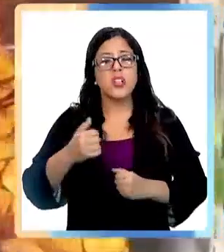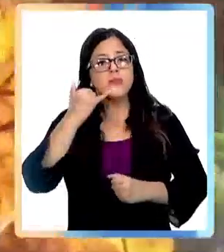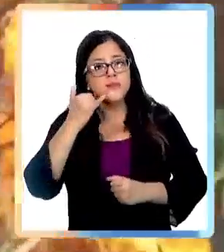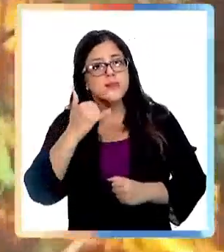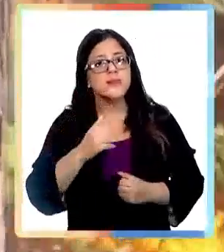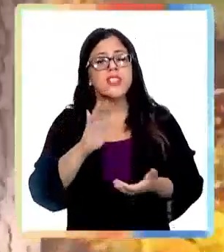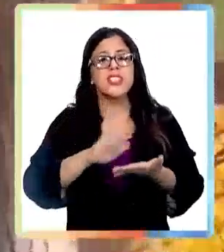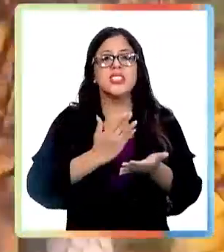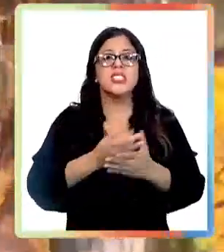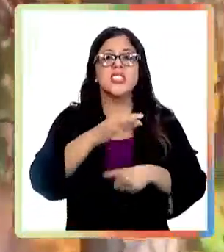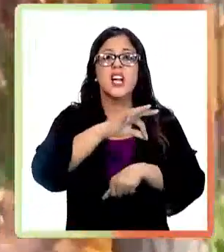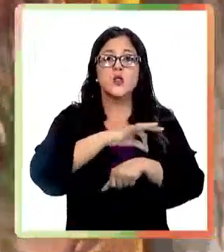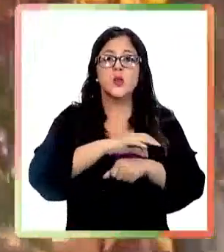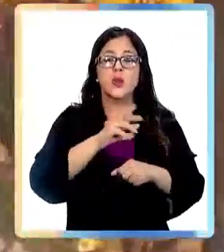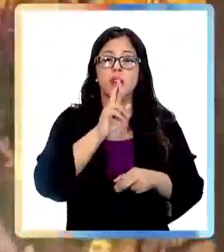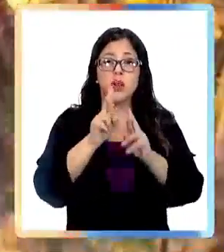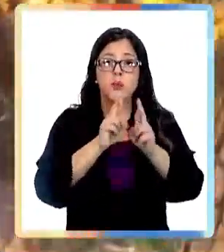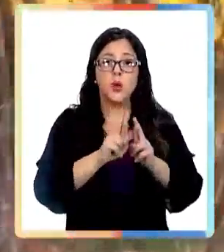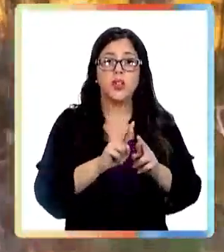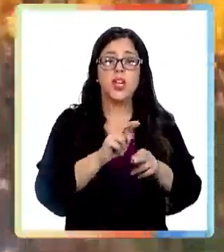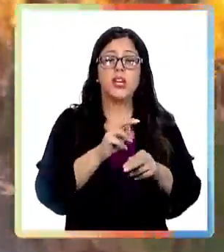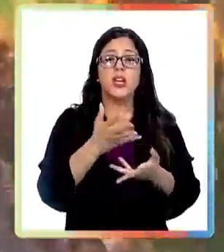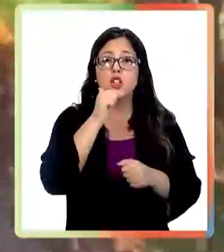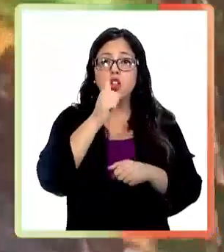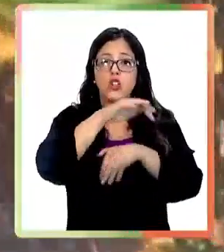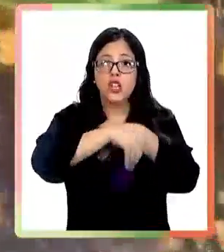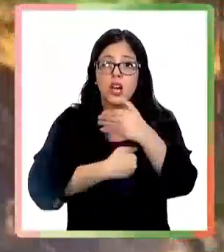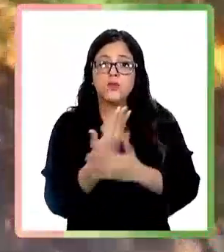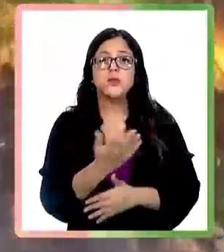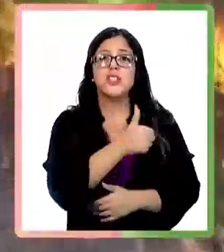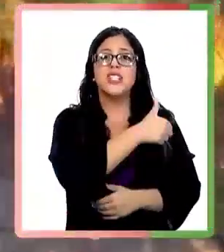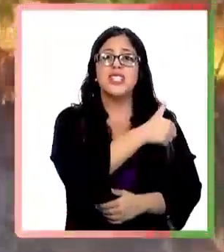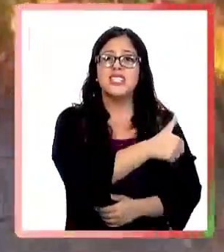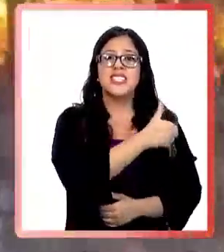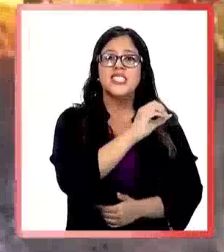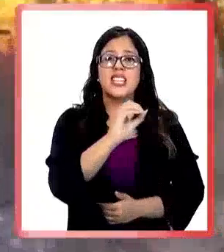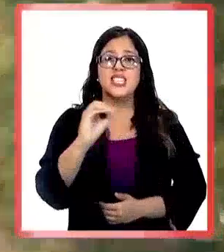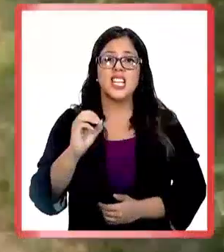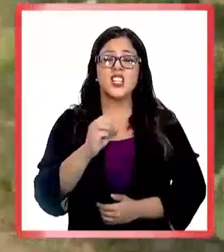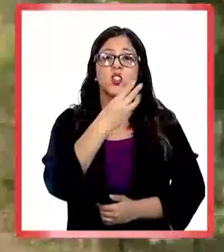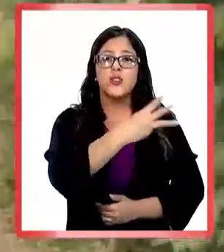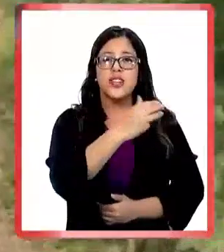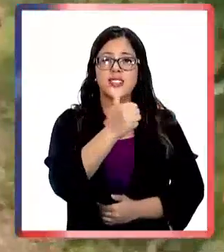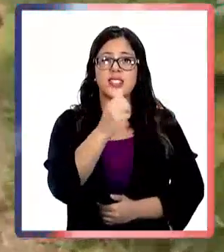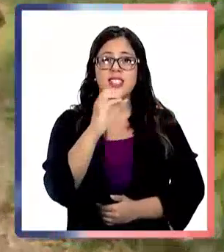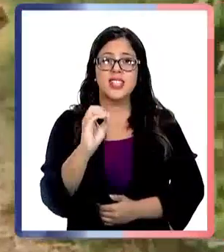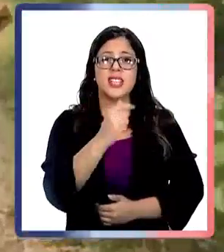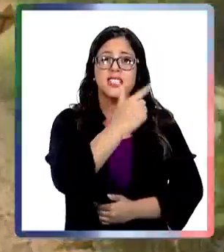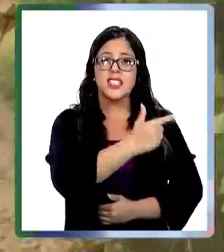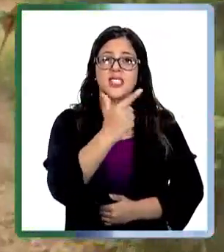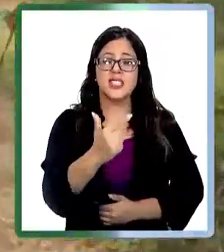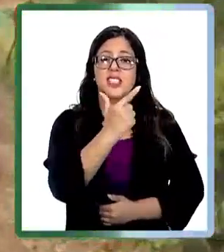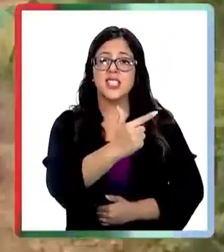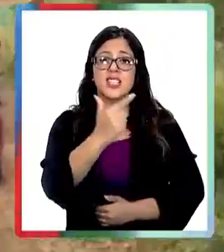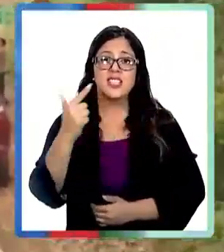pueden consultar al Fono Salud Responde las 24 horas del día en el número 600-360